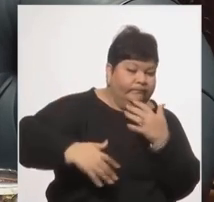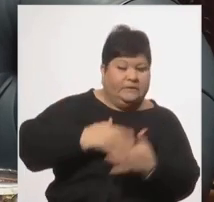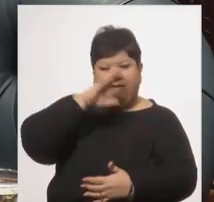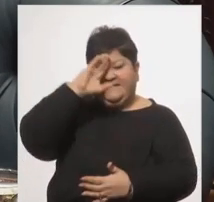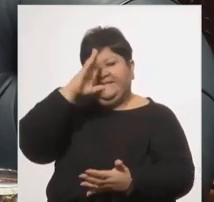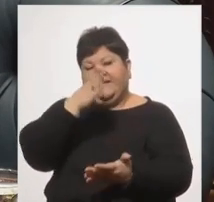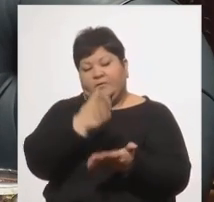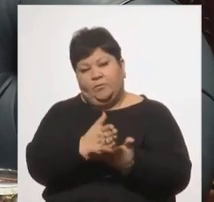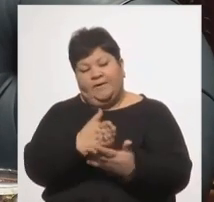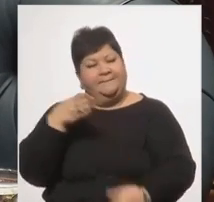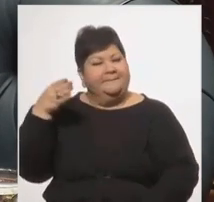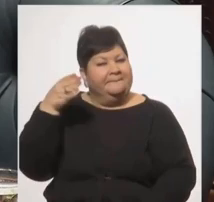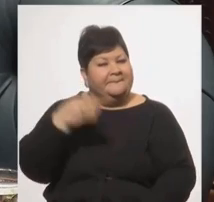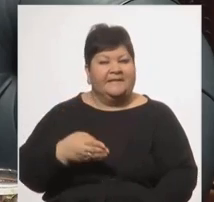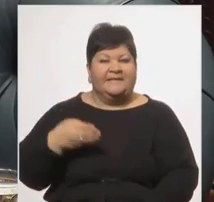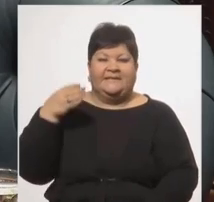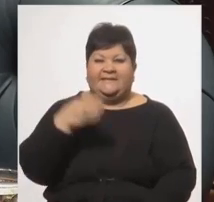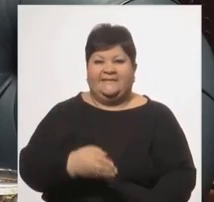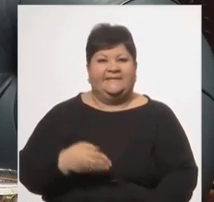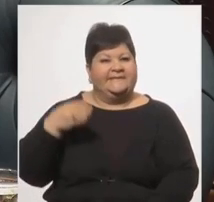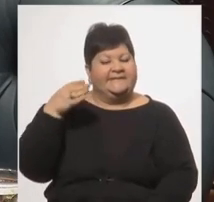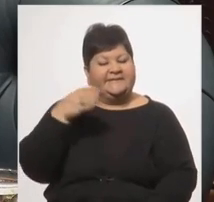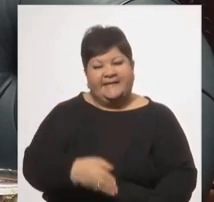militante del campo popular,